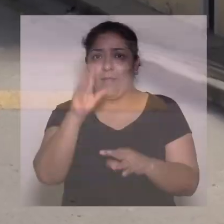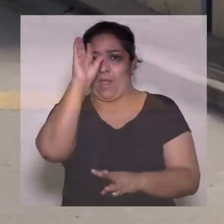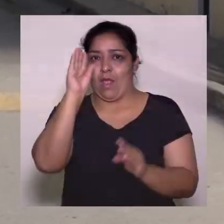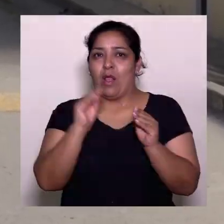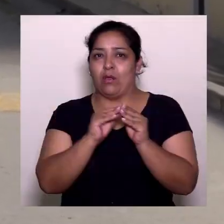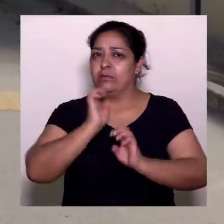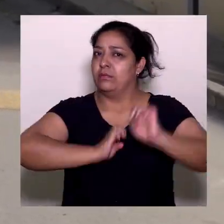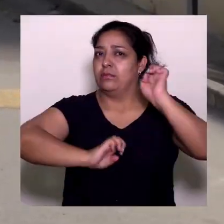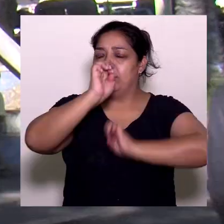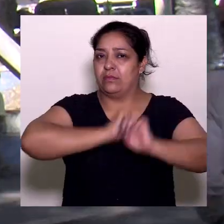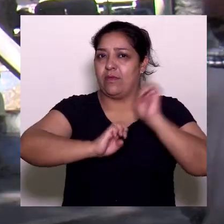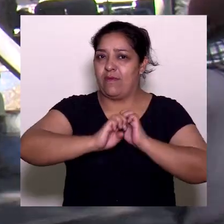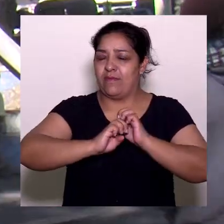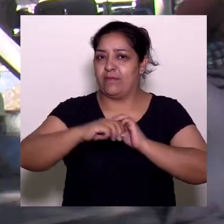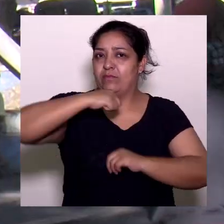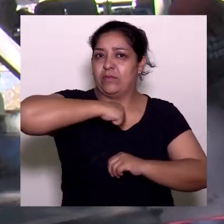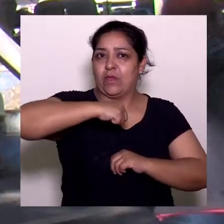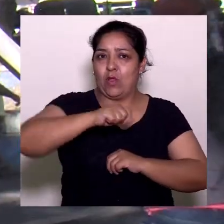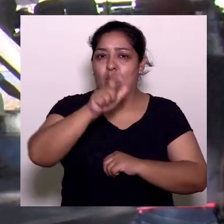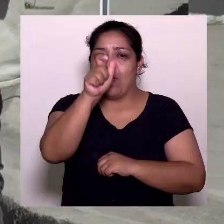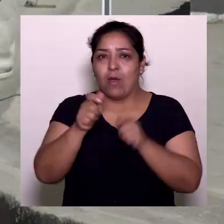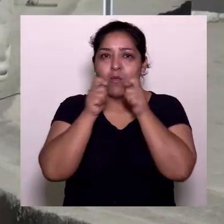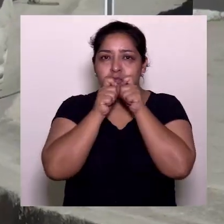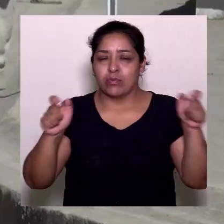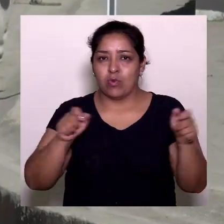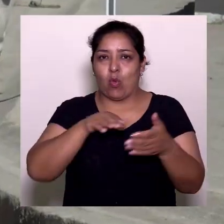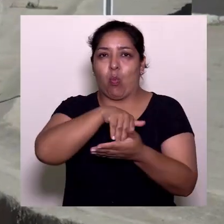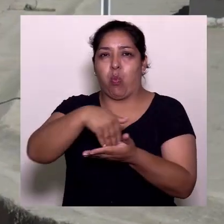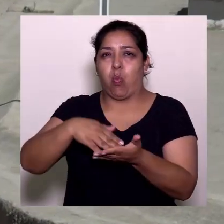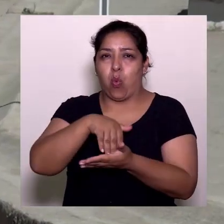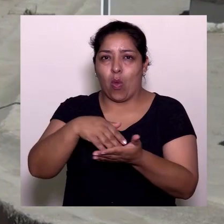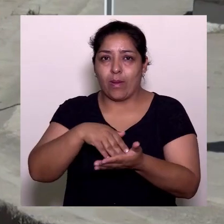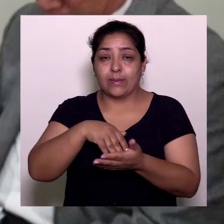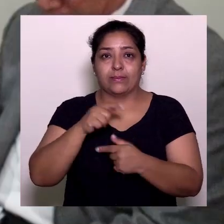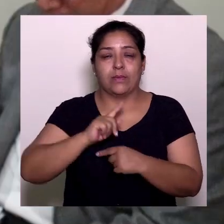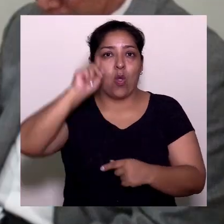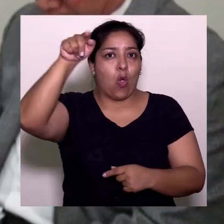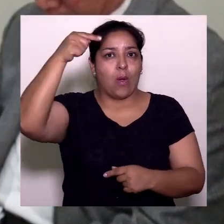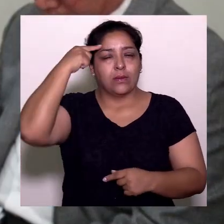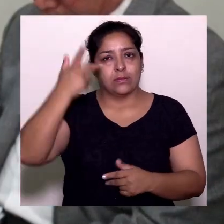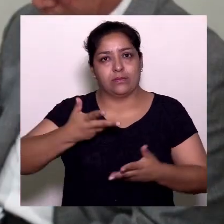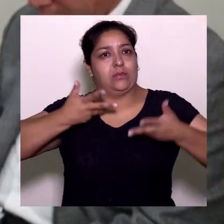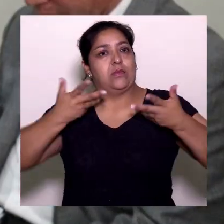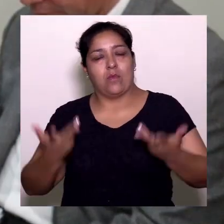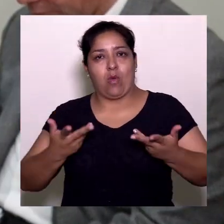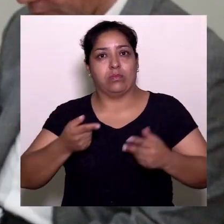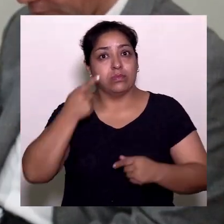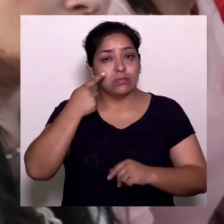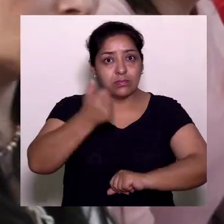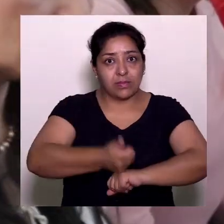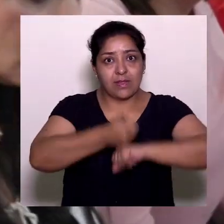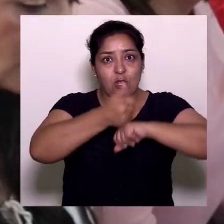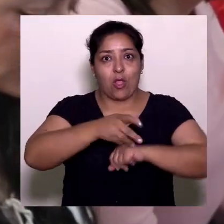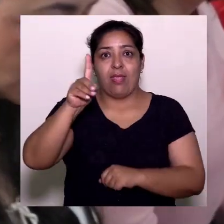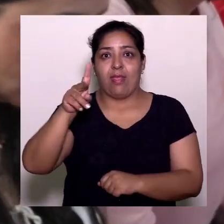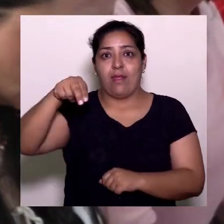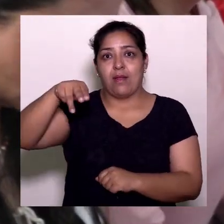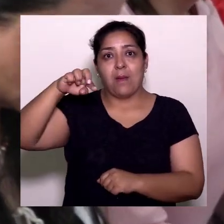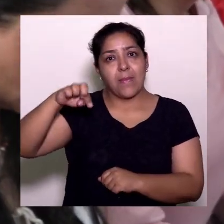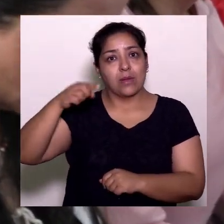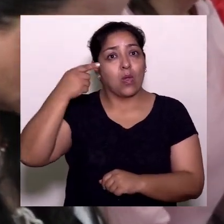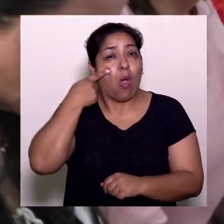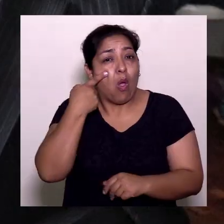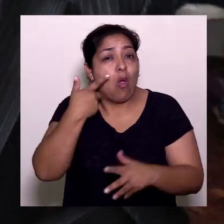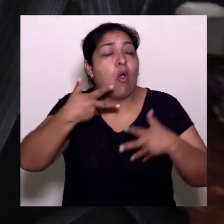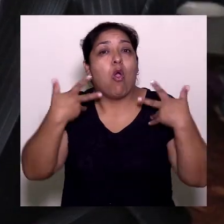Consecuentes con la defensa de los derechos de la población en situación de vulnerabilidad, la Gobernación exhortó a la nueva dirección del DNP a que